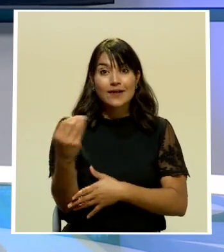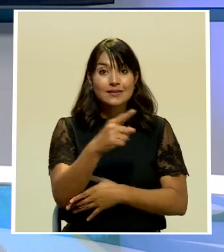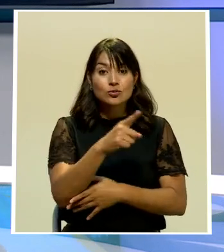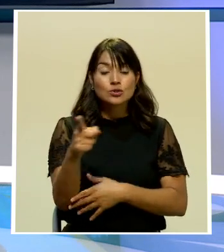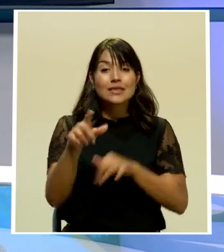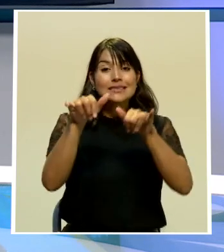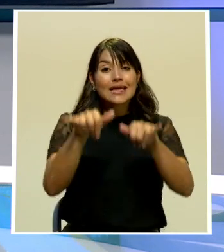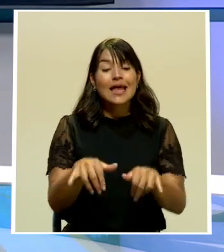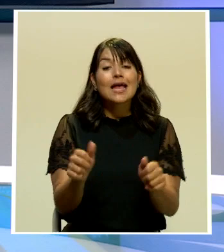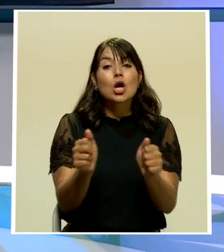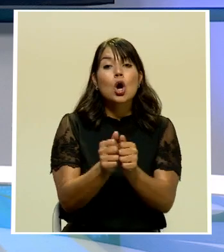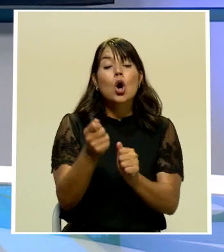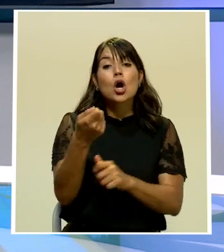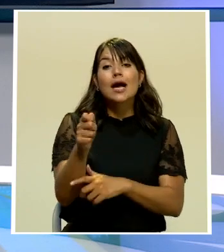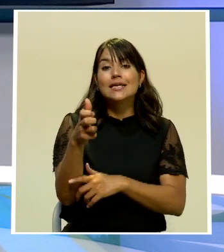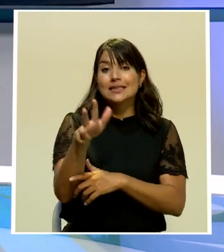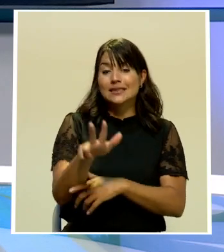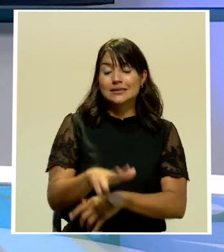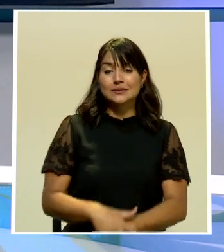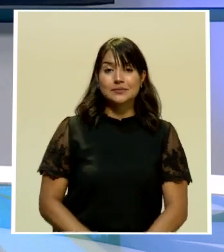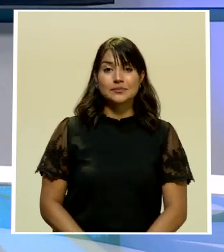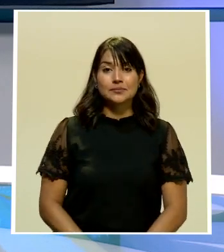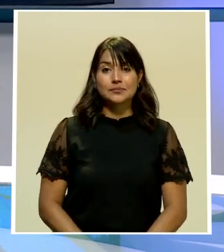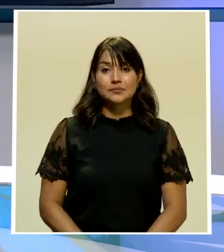quédese en la señal de Canal 13.